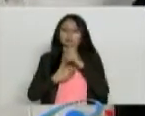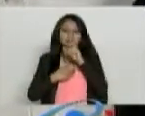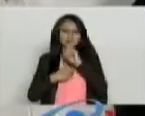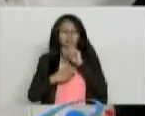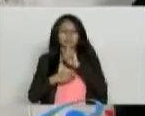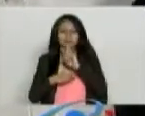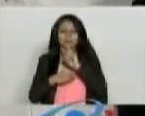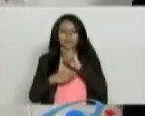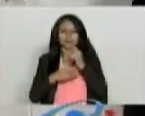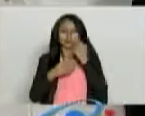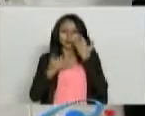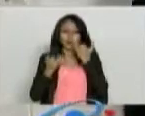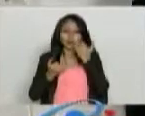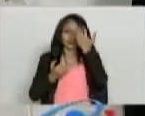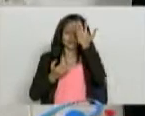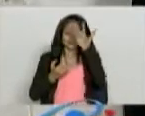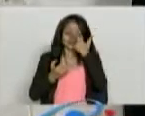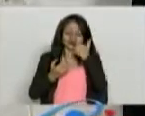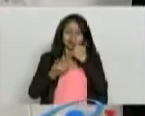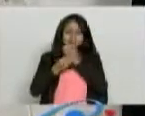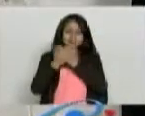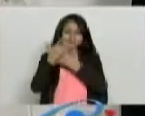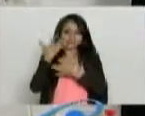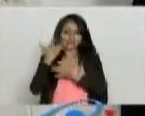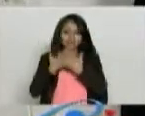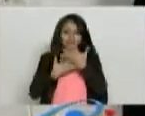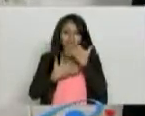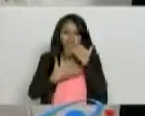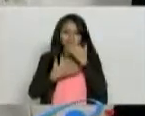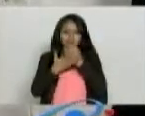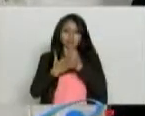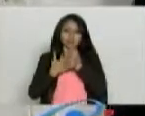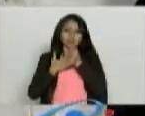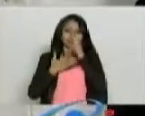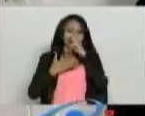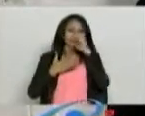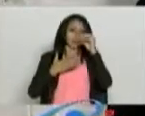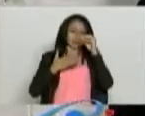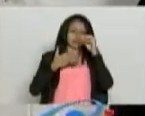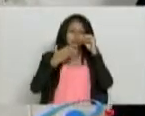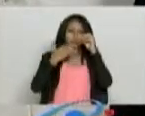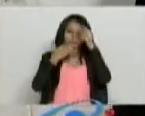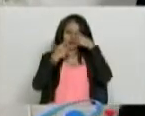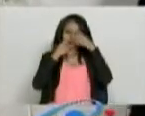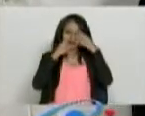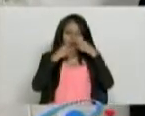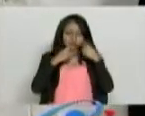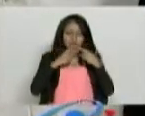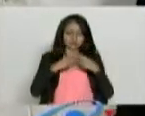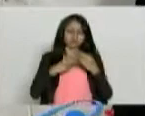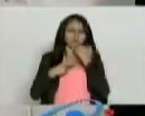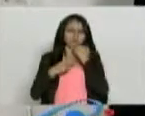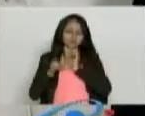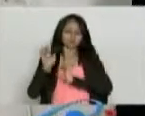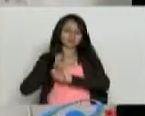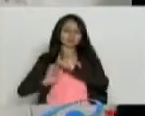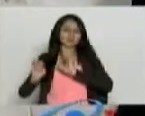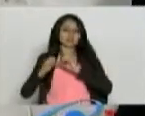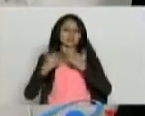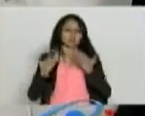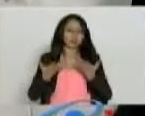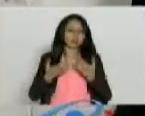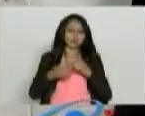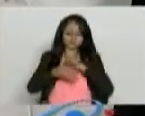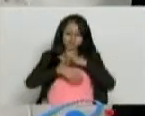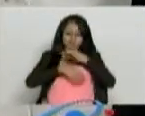No. Un cuadro hemático le da a uno 20 lecturas. Le dice cómo están las defensas, cómo están los procesos